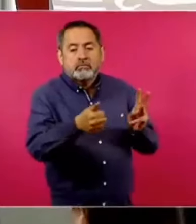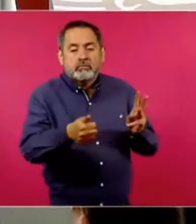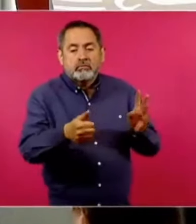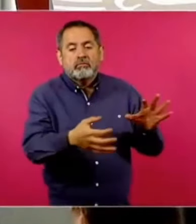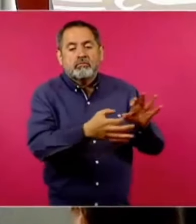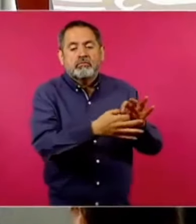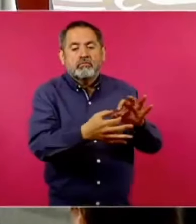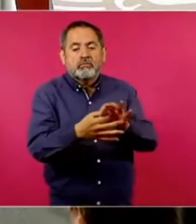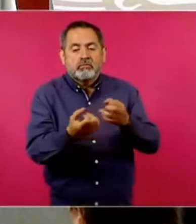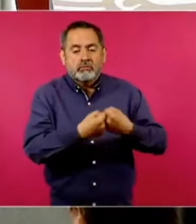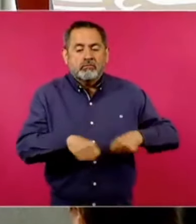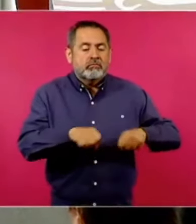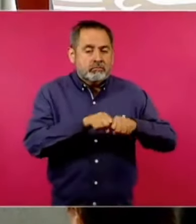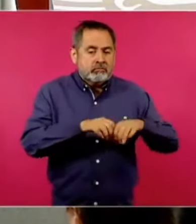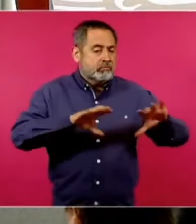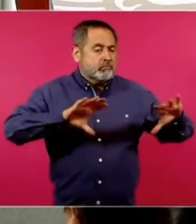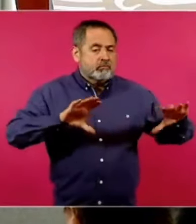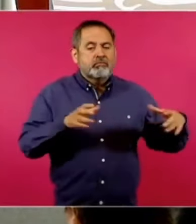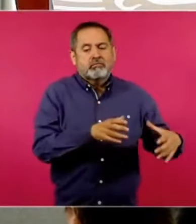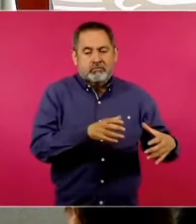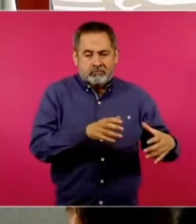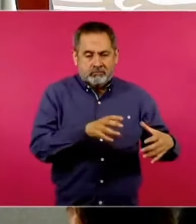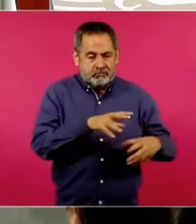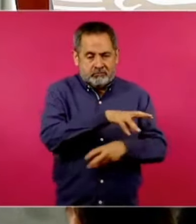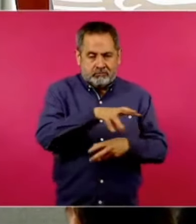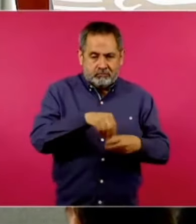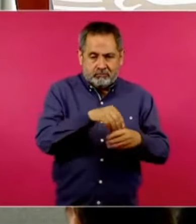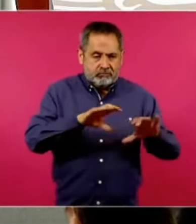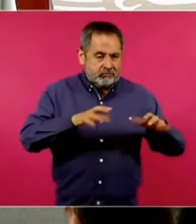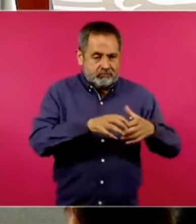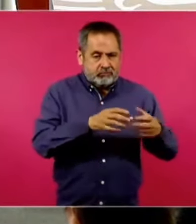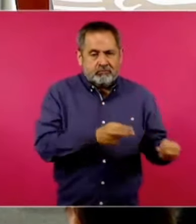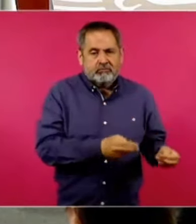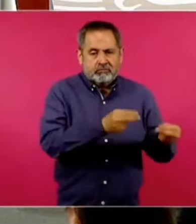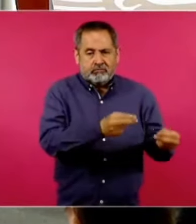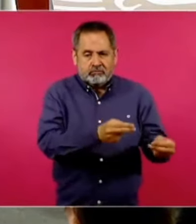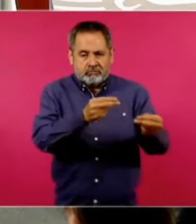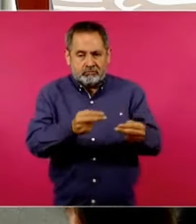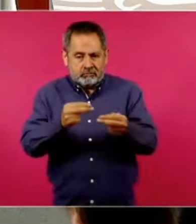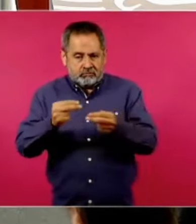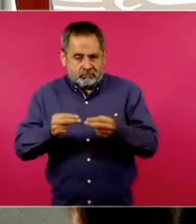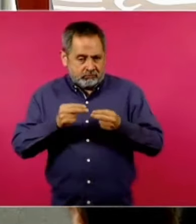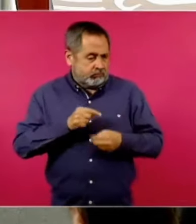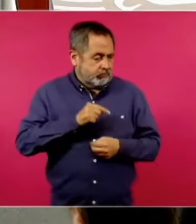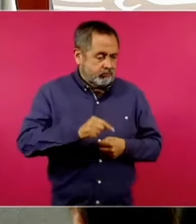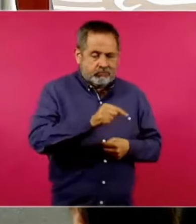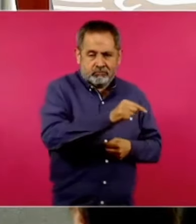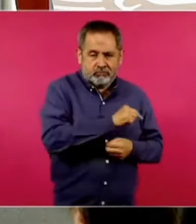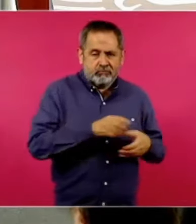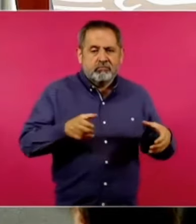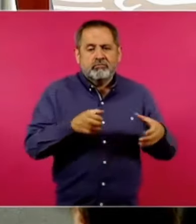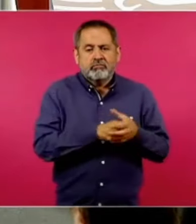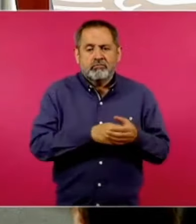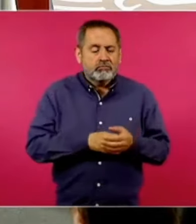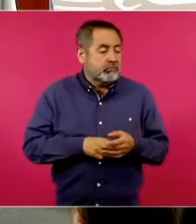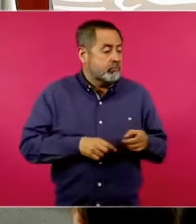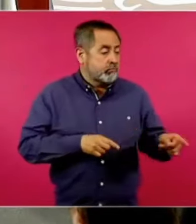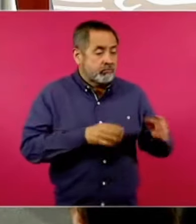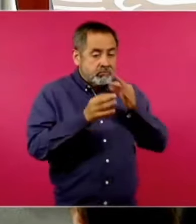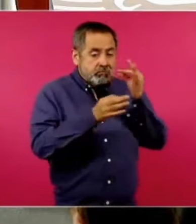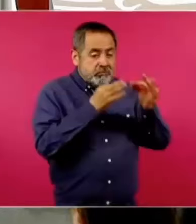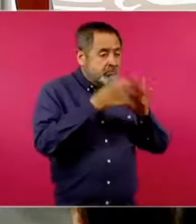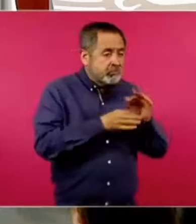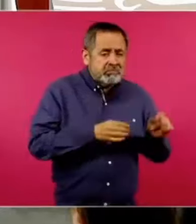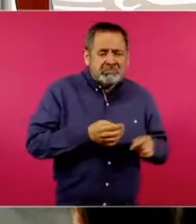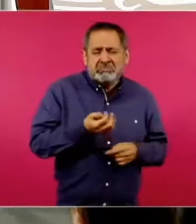o forman parte de un corporativo en donde el medio no